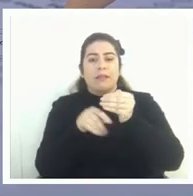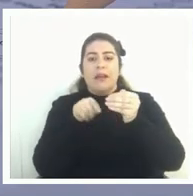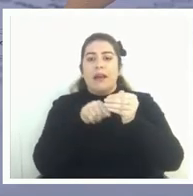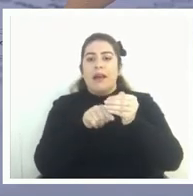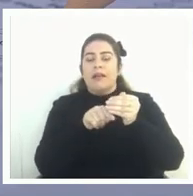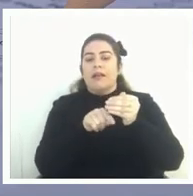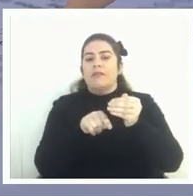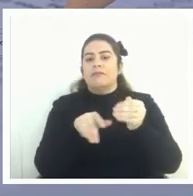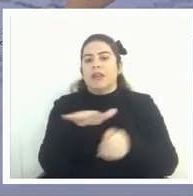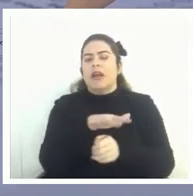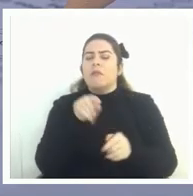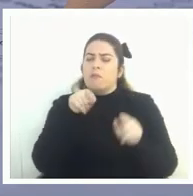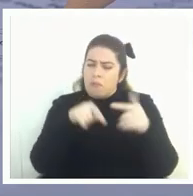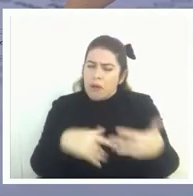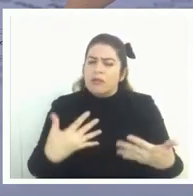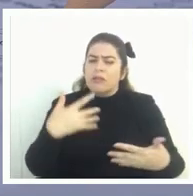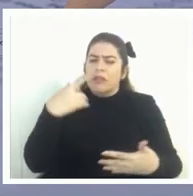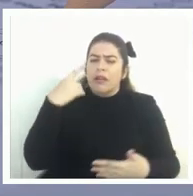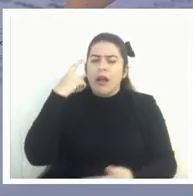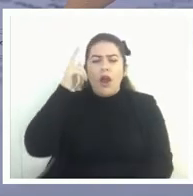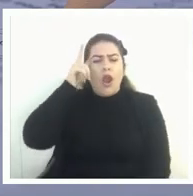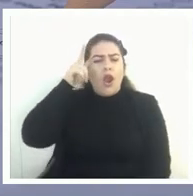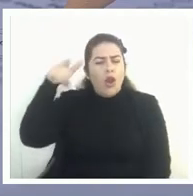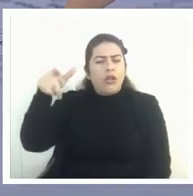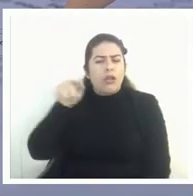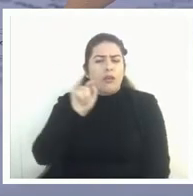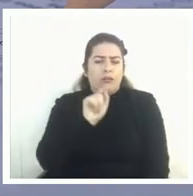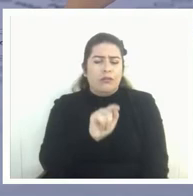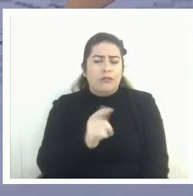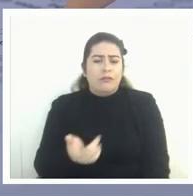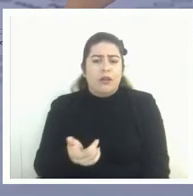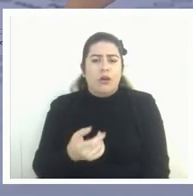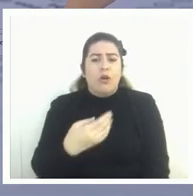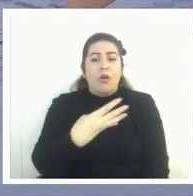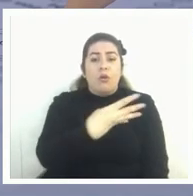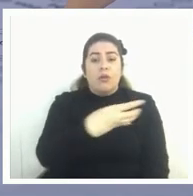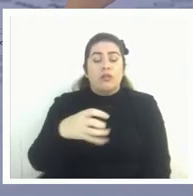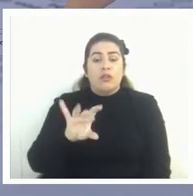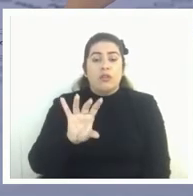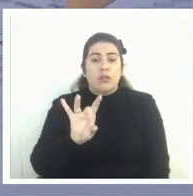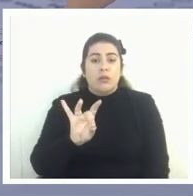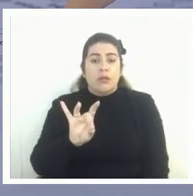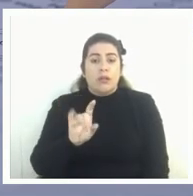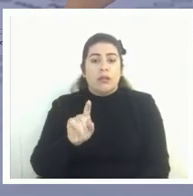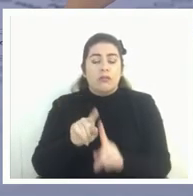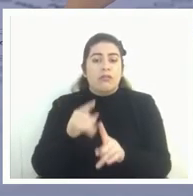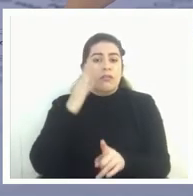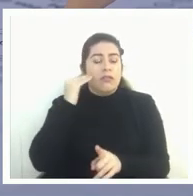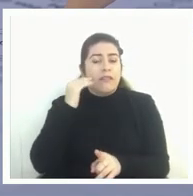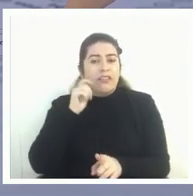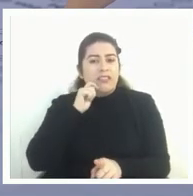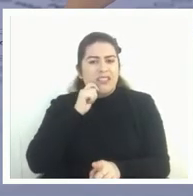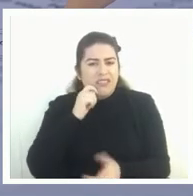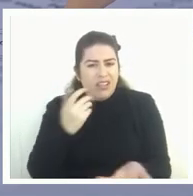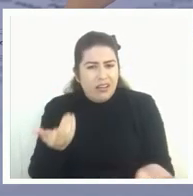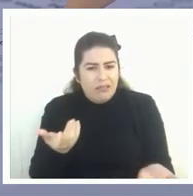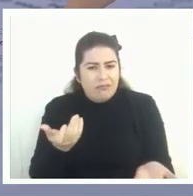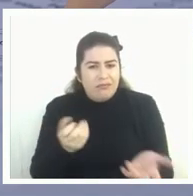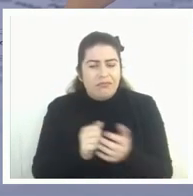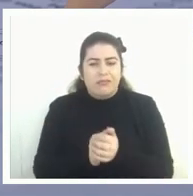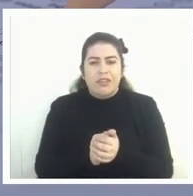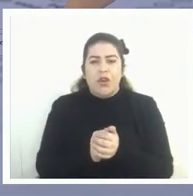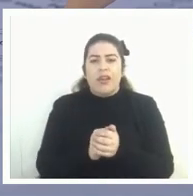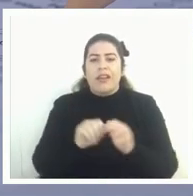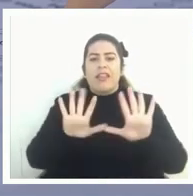porque uno eso sí sabe lo que significa 450 puntos no sabe lo que significa o que estén en el 10%